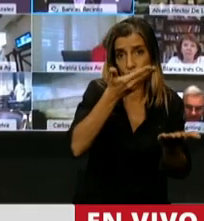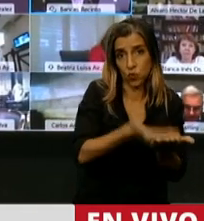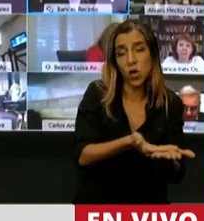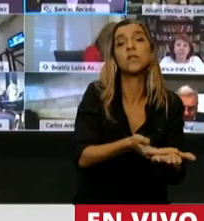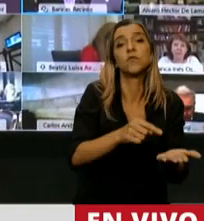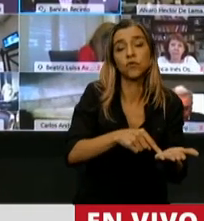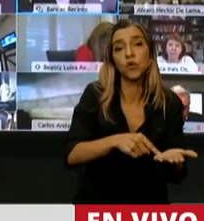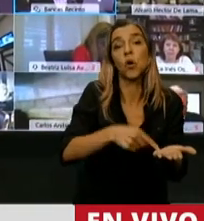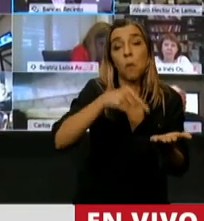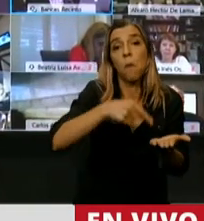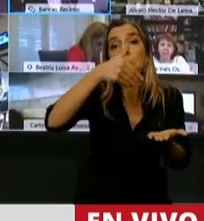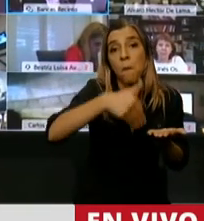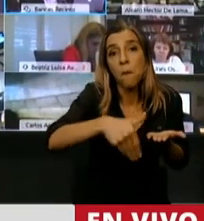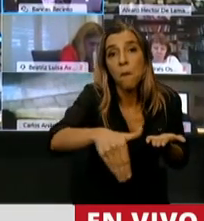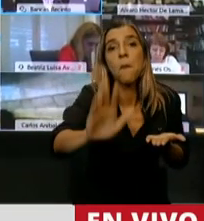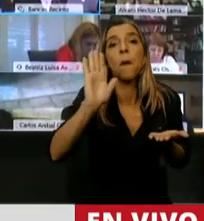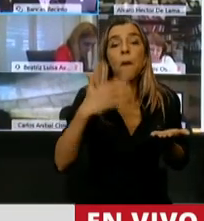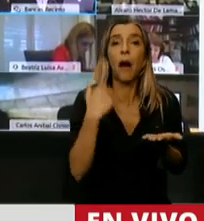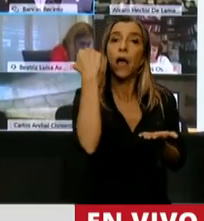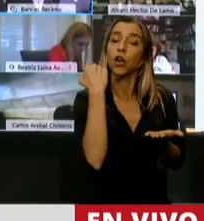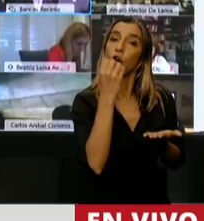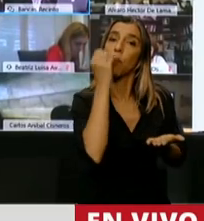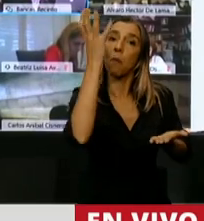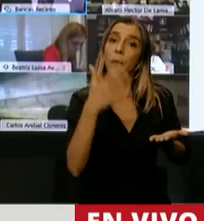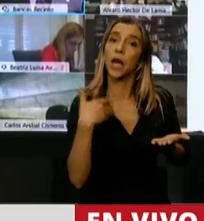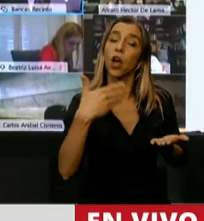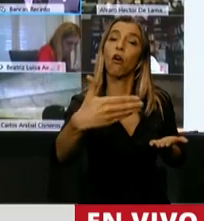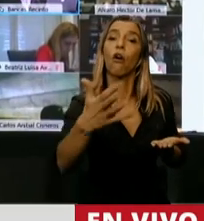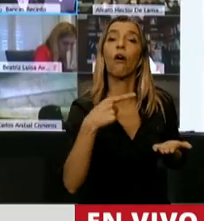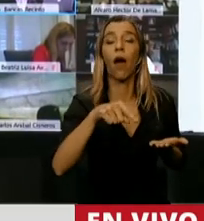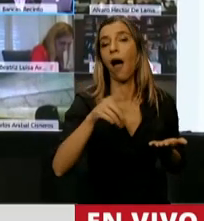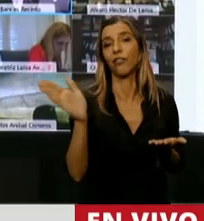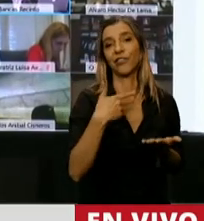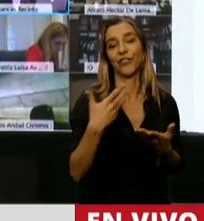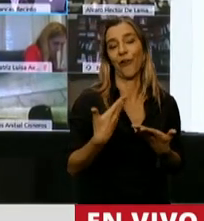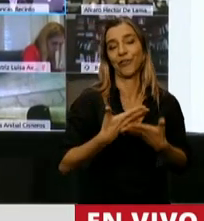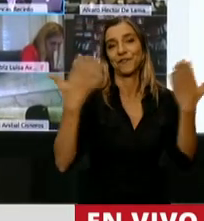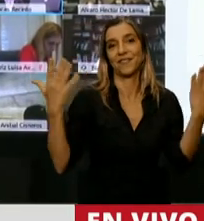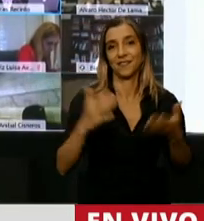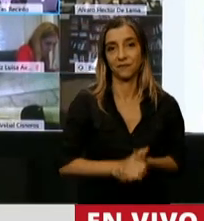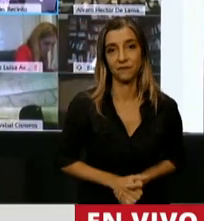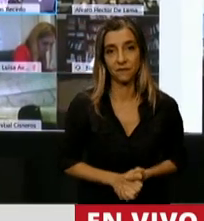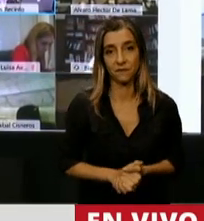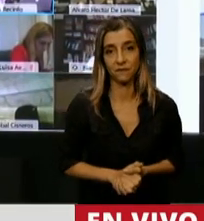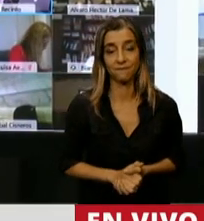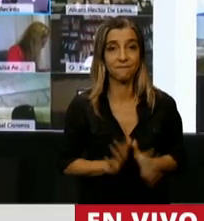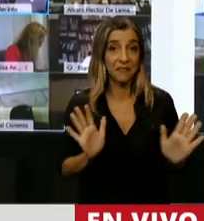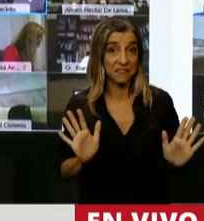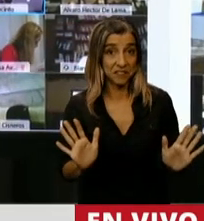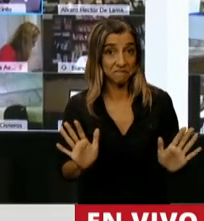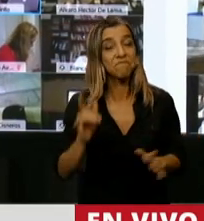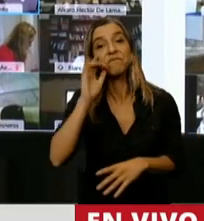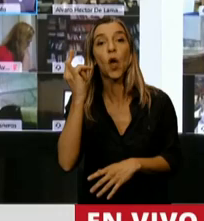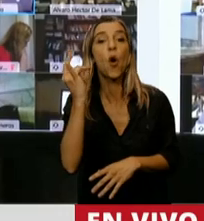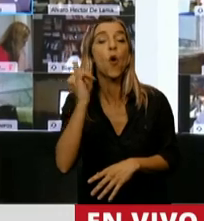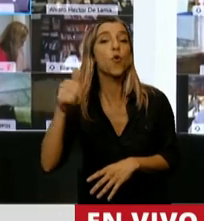nos debería llevar a una economía con mejores fundamentos en donde todos seremos felices. Y ese es el gradualismo de Guzmán, es decir, no me